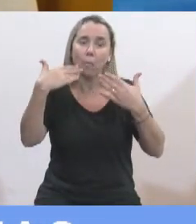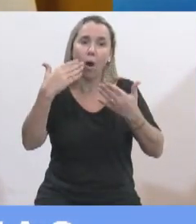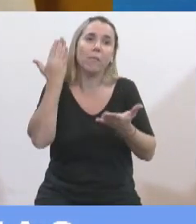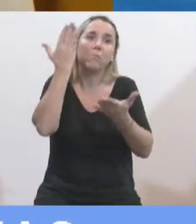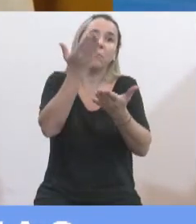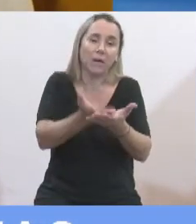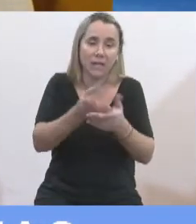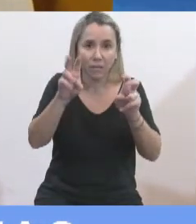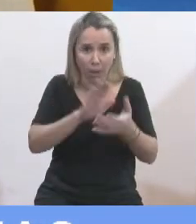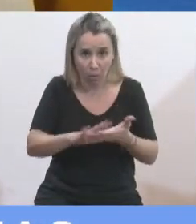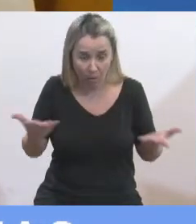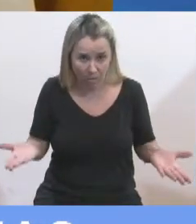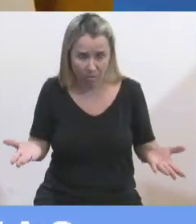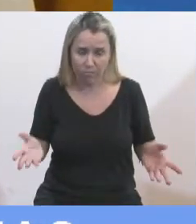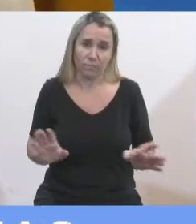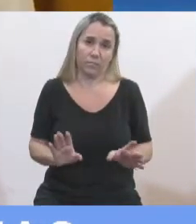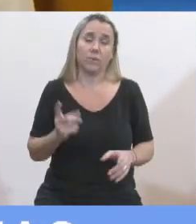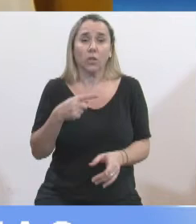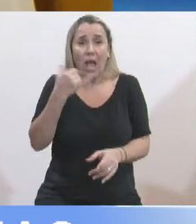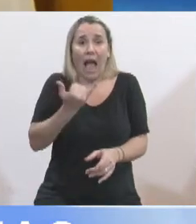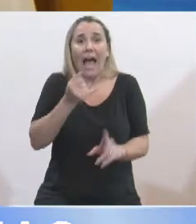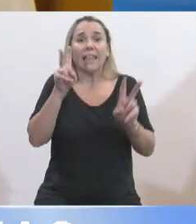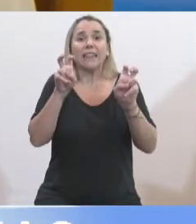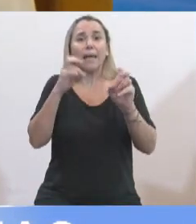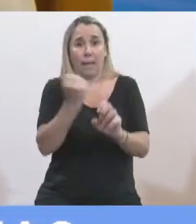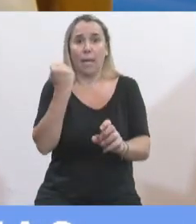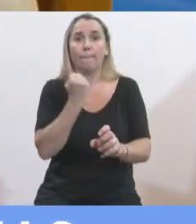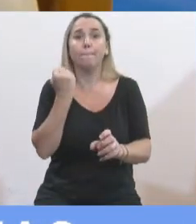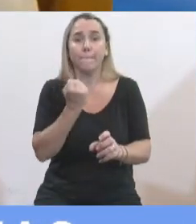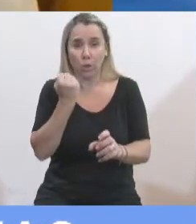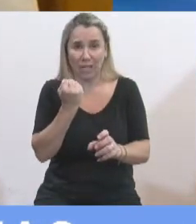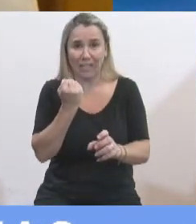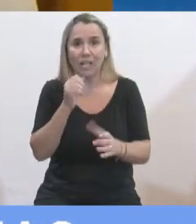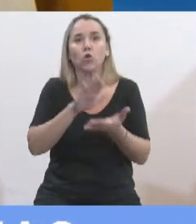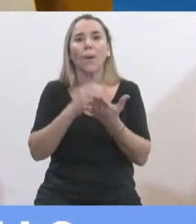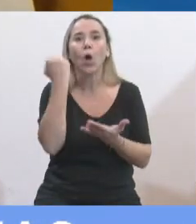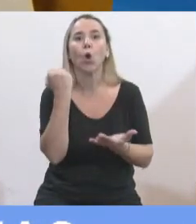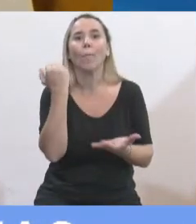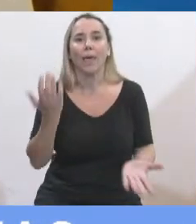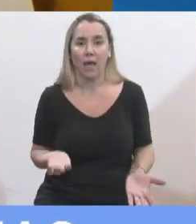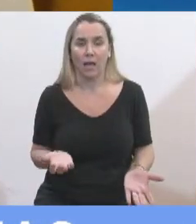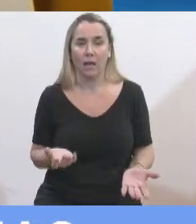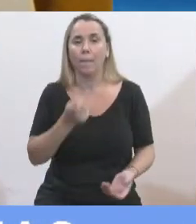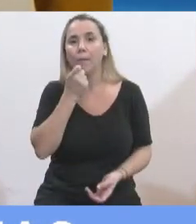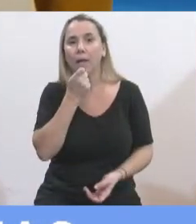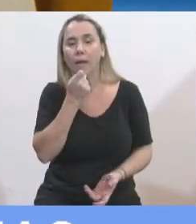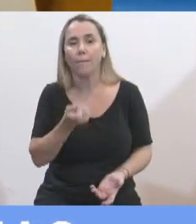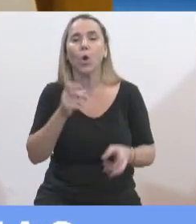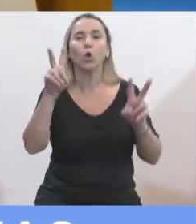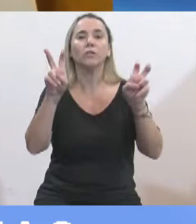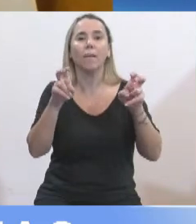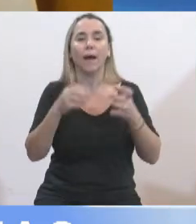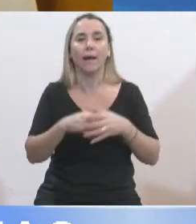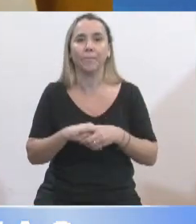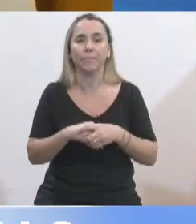tenemos tratos, o sea, tratamos temas que son importantes, que hacen a la cuestión económica, como ser, por ejemplo, el tema